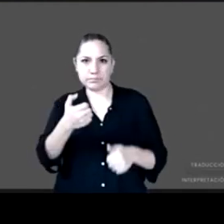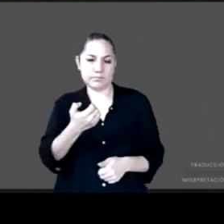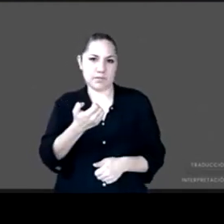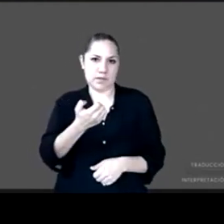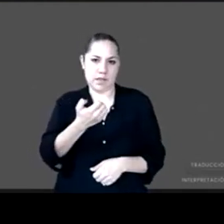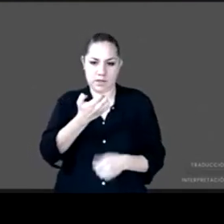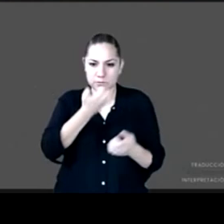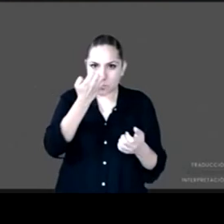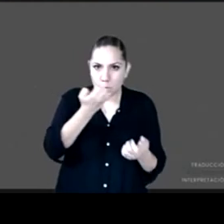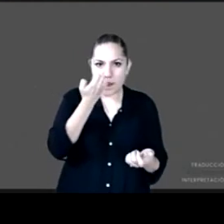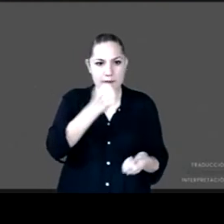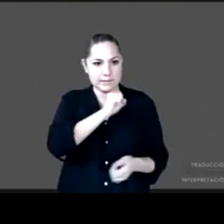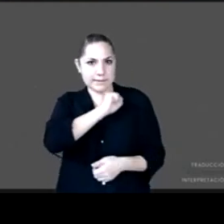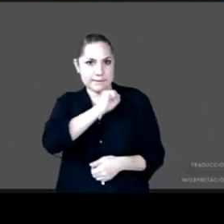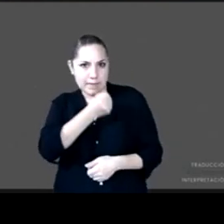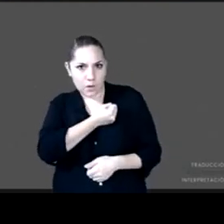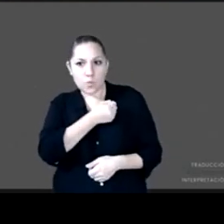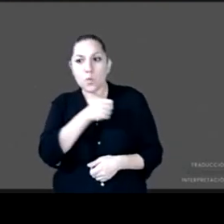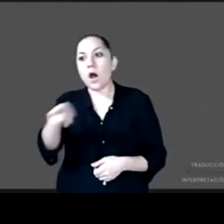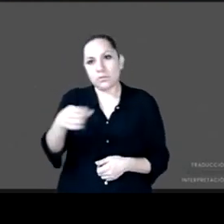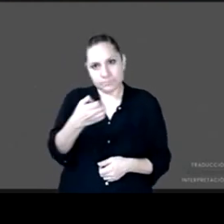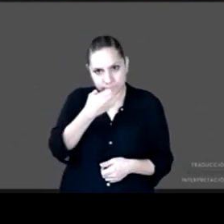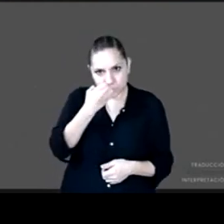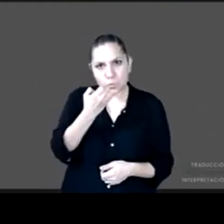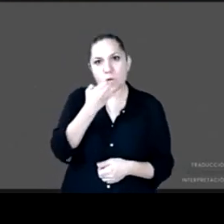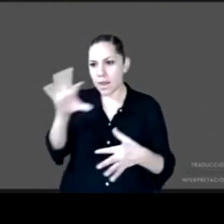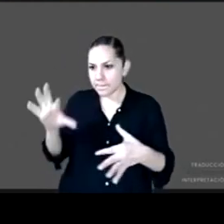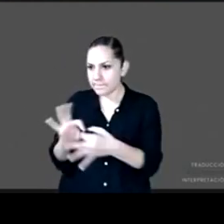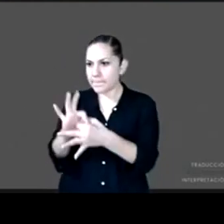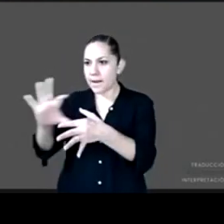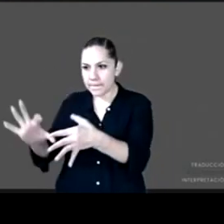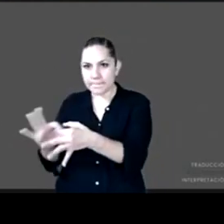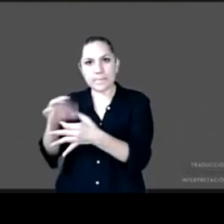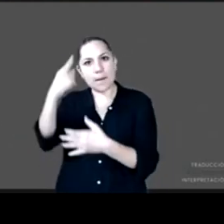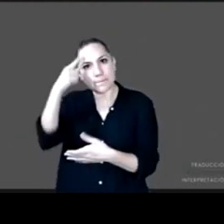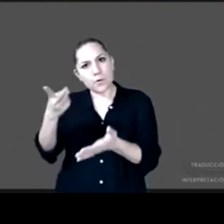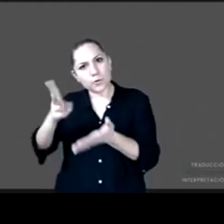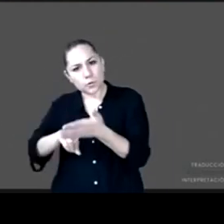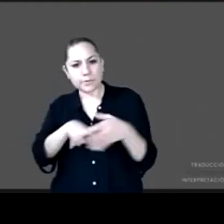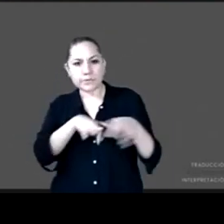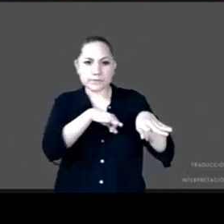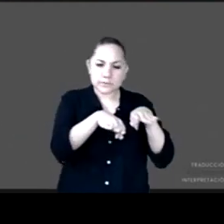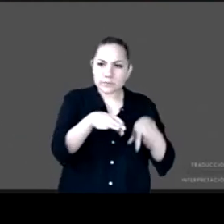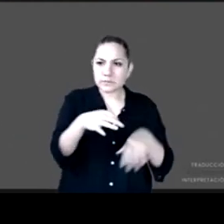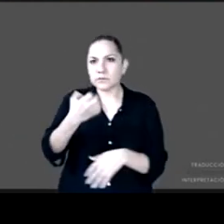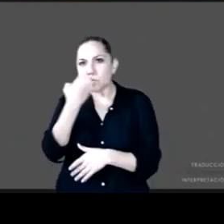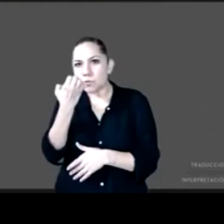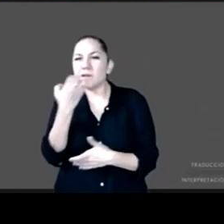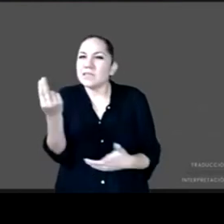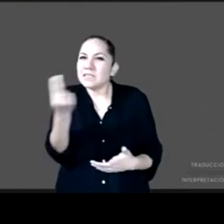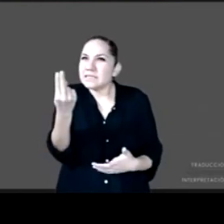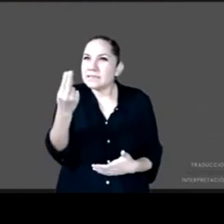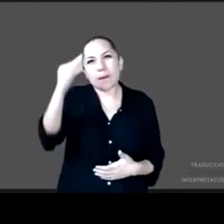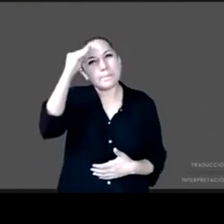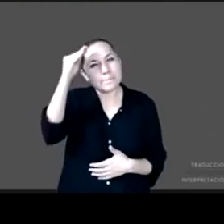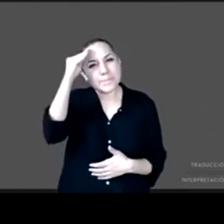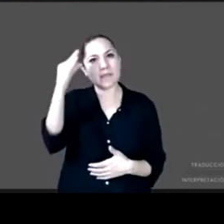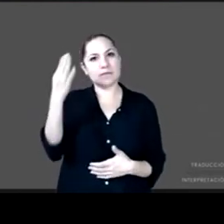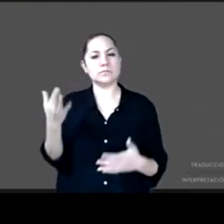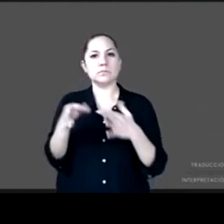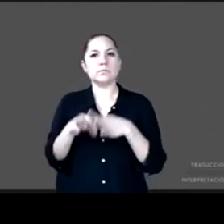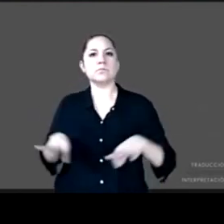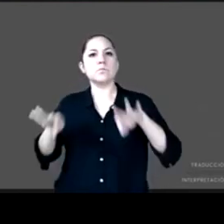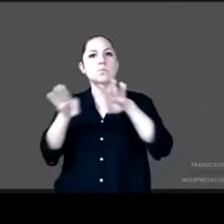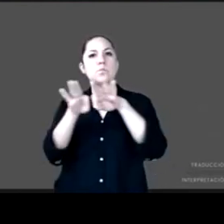complementar lo que están haciendo necesitamos también fijarnos a veces no solamente en las políticas en general sino también en los protocolos y los